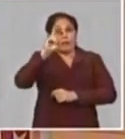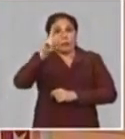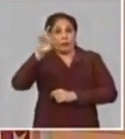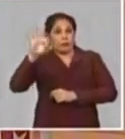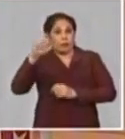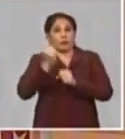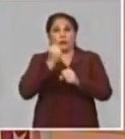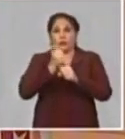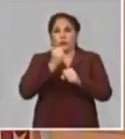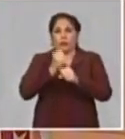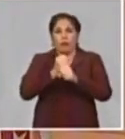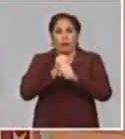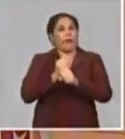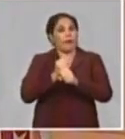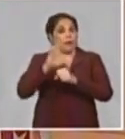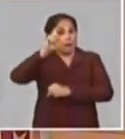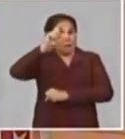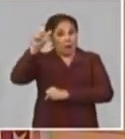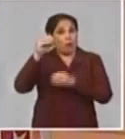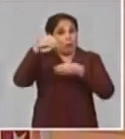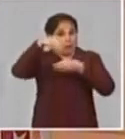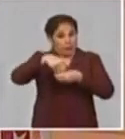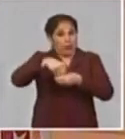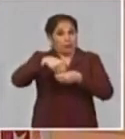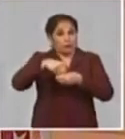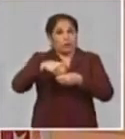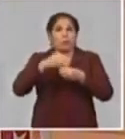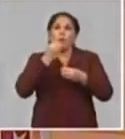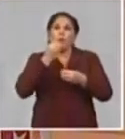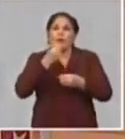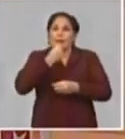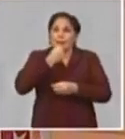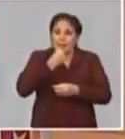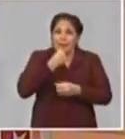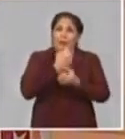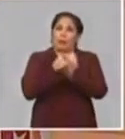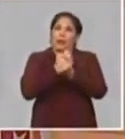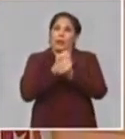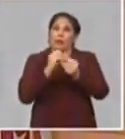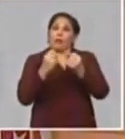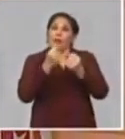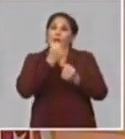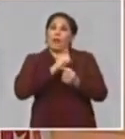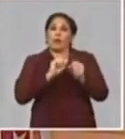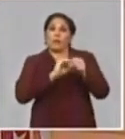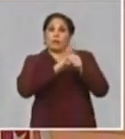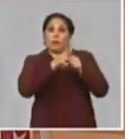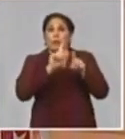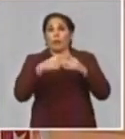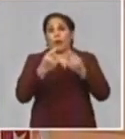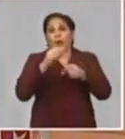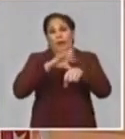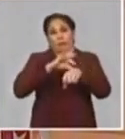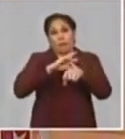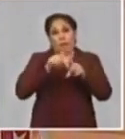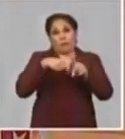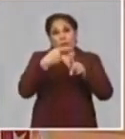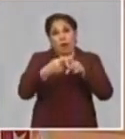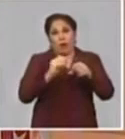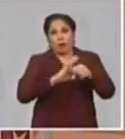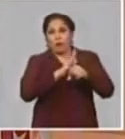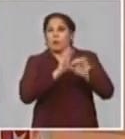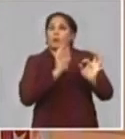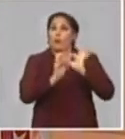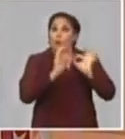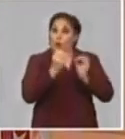trabajadores del sistema que son vulnerables por diferentes patologías que tienen y también